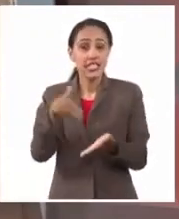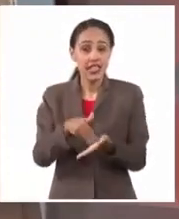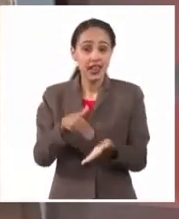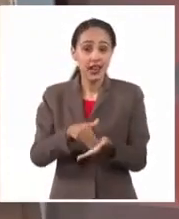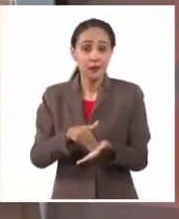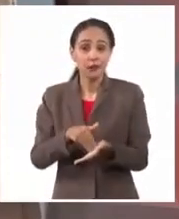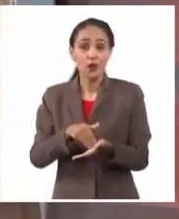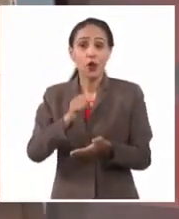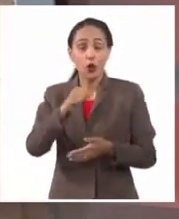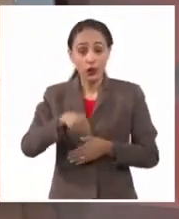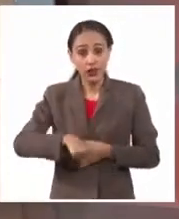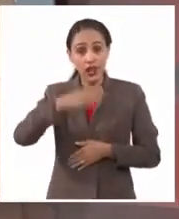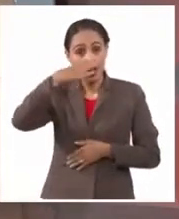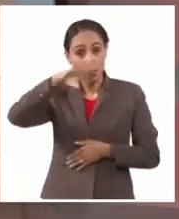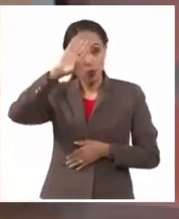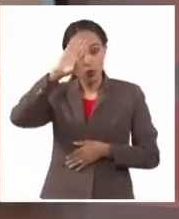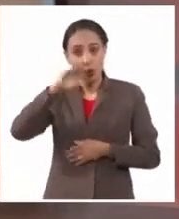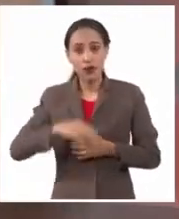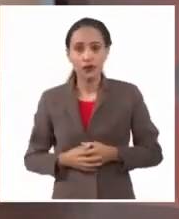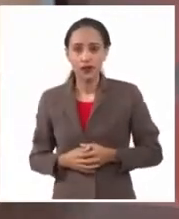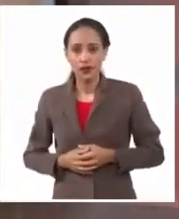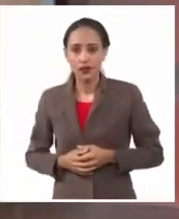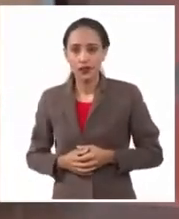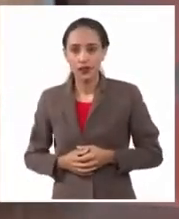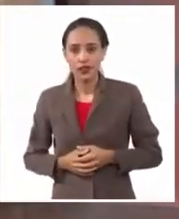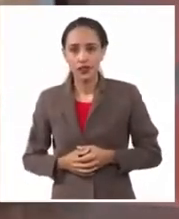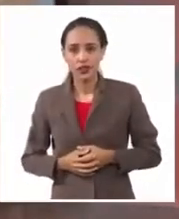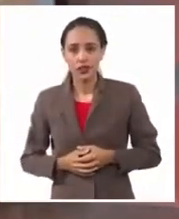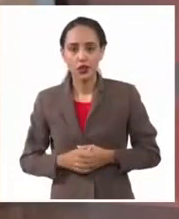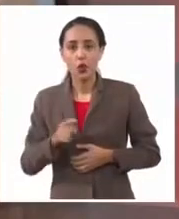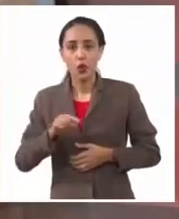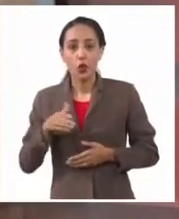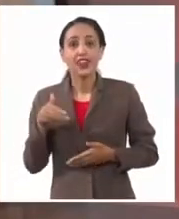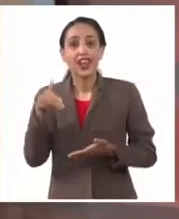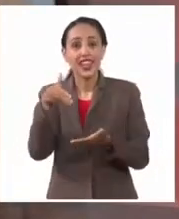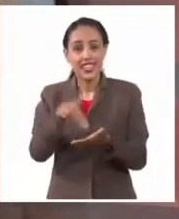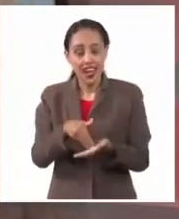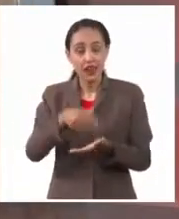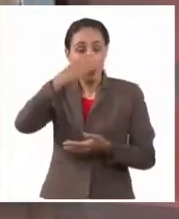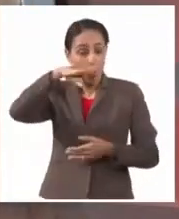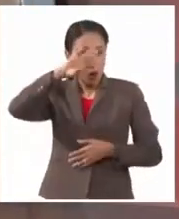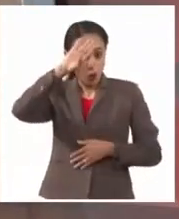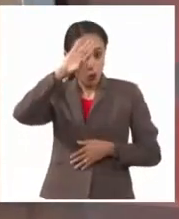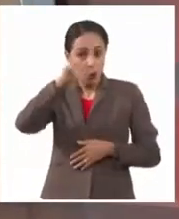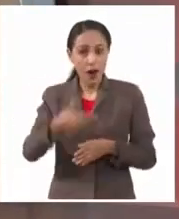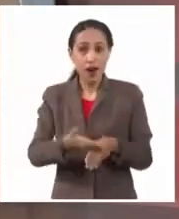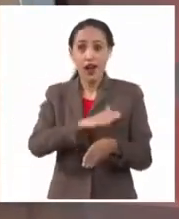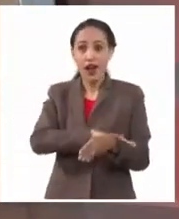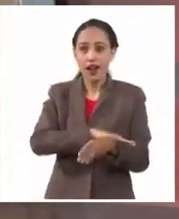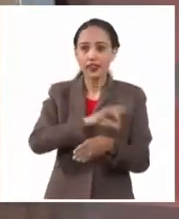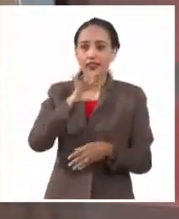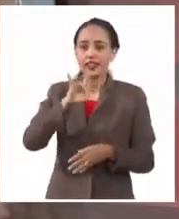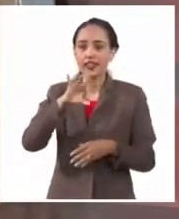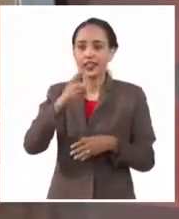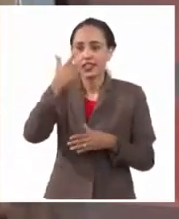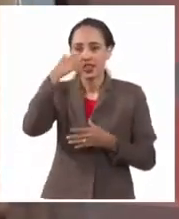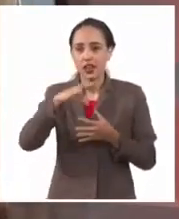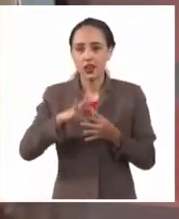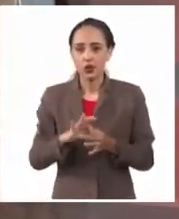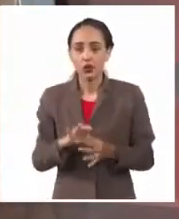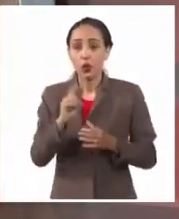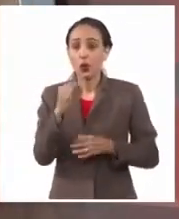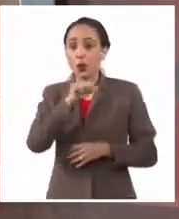están en el territorio nacional o estarán llegando a territorio nacional antes del 15 de agosto. Y una de las